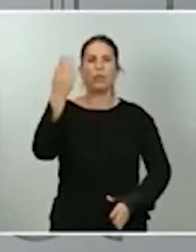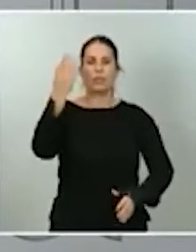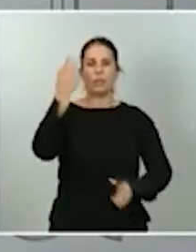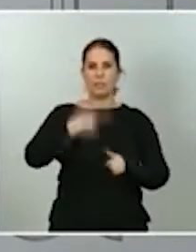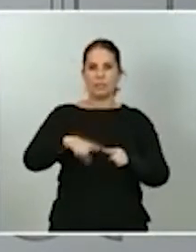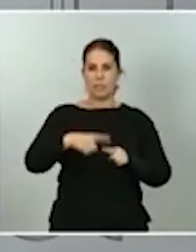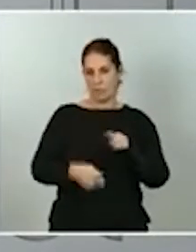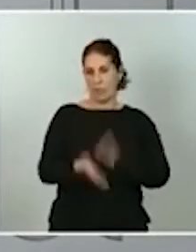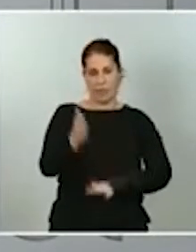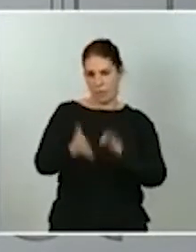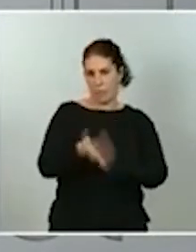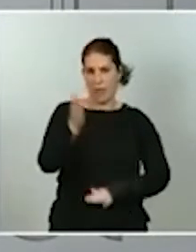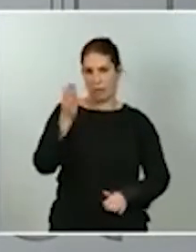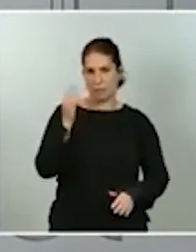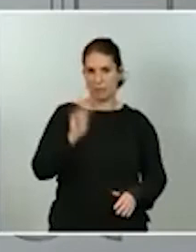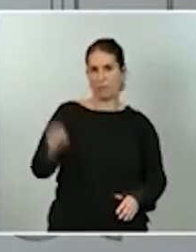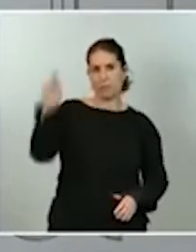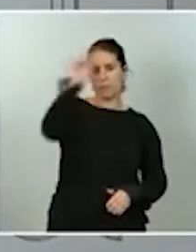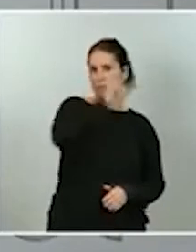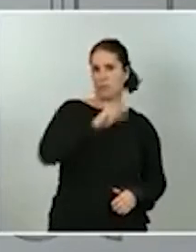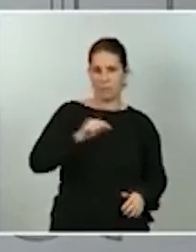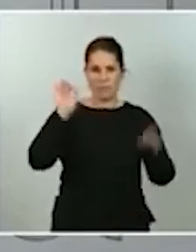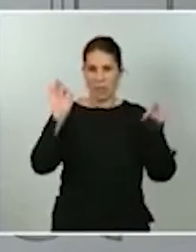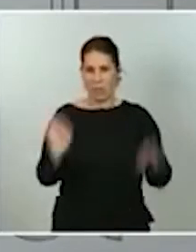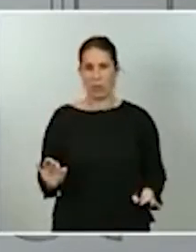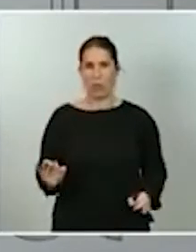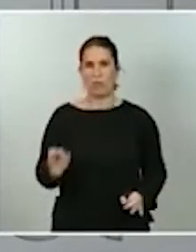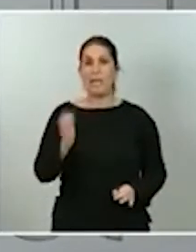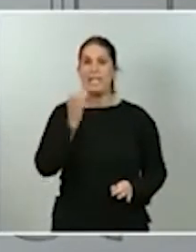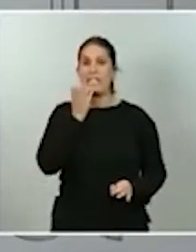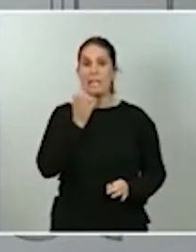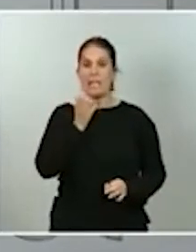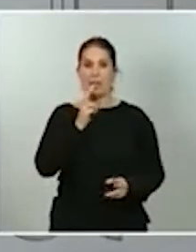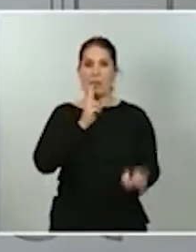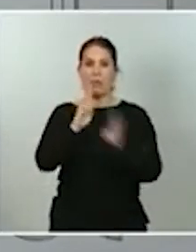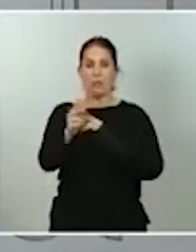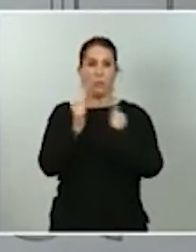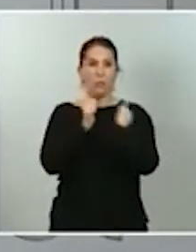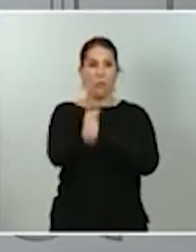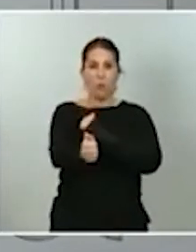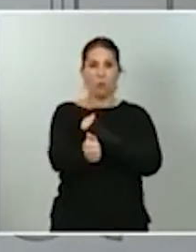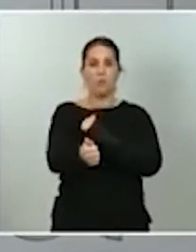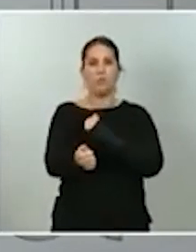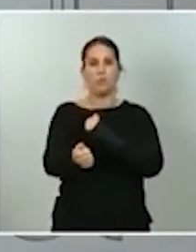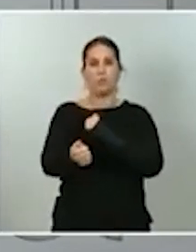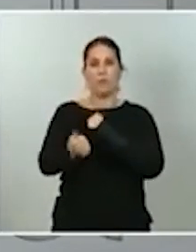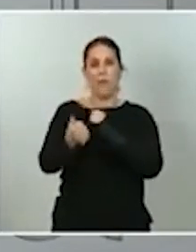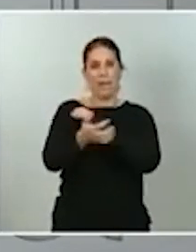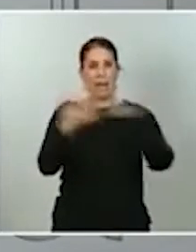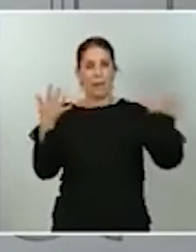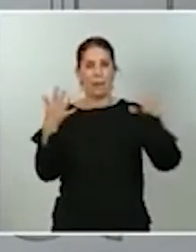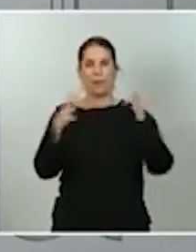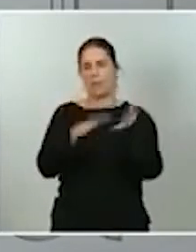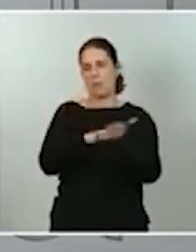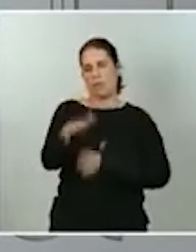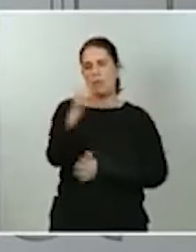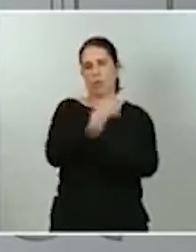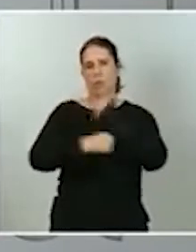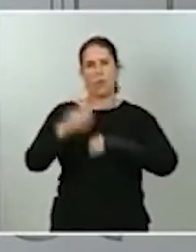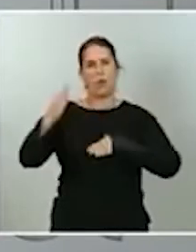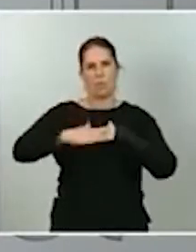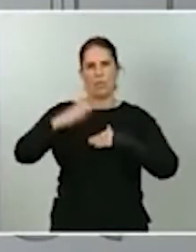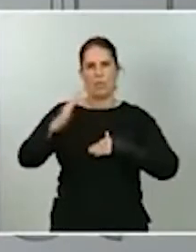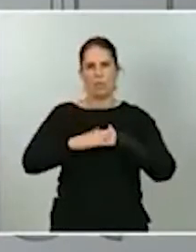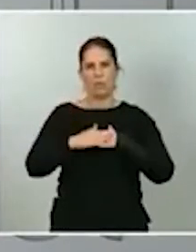distintas partes del territorio, si se atajan inmediatamente tienen, como no, menor impacto económico que si se prolongan